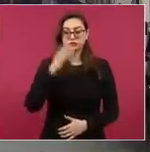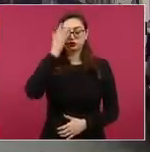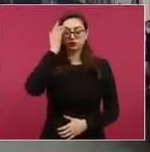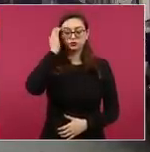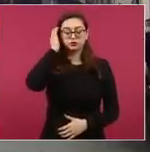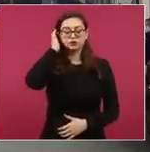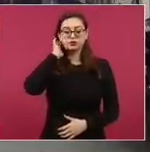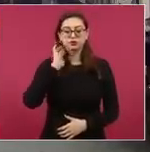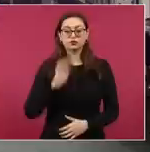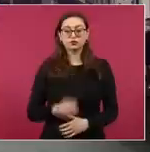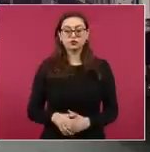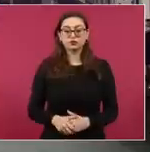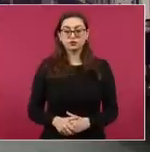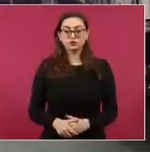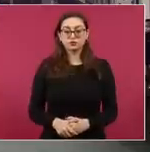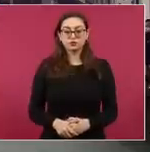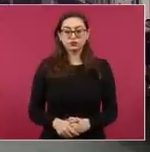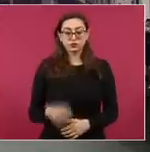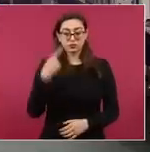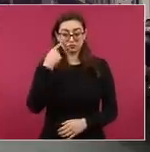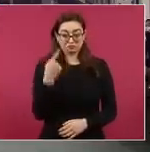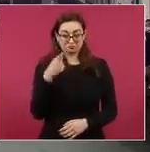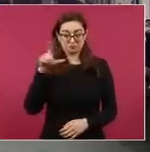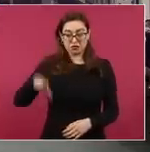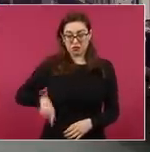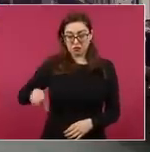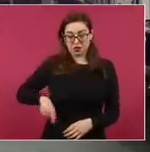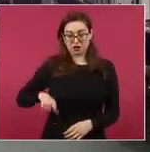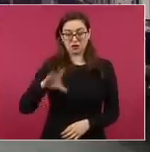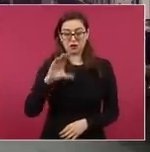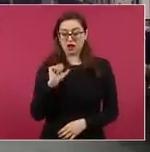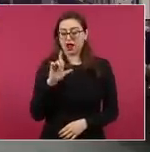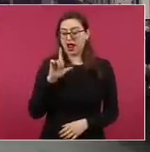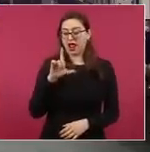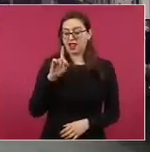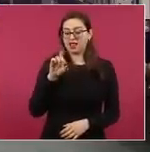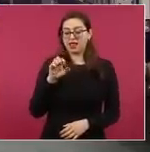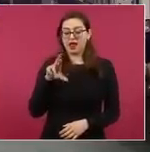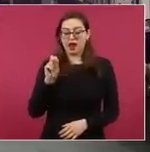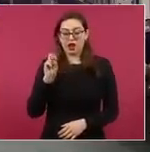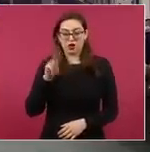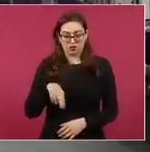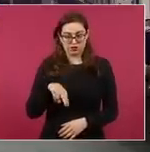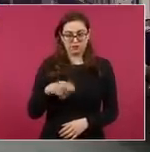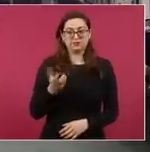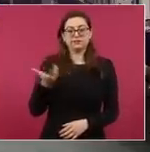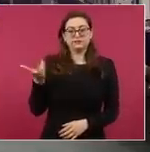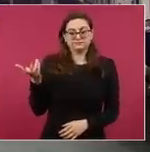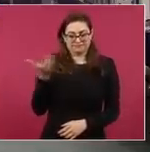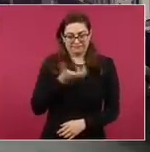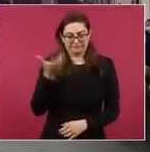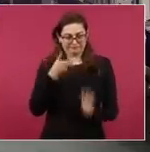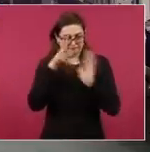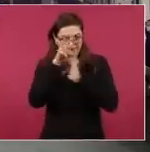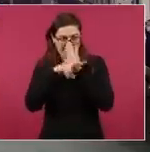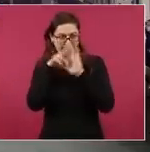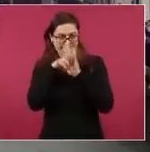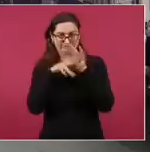Pero miren esto, y claro que